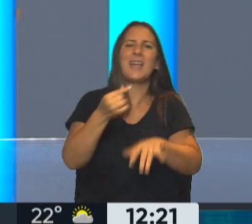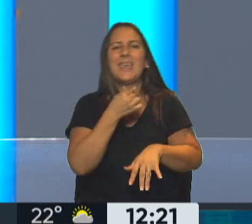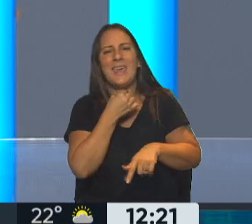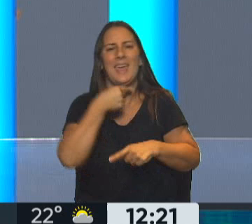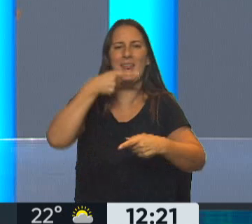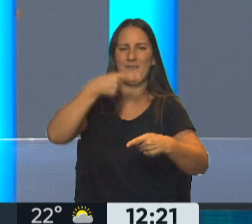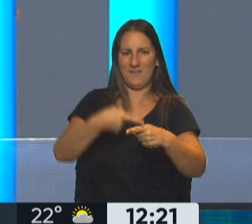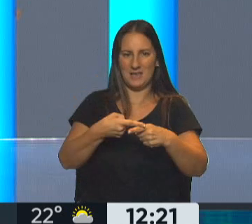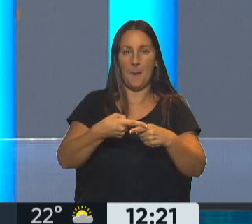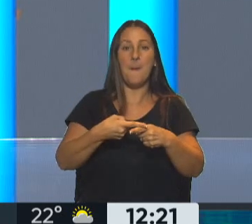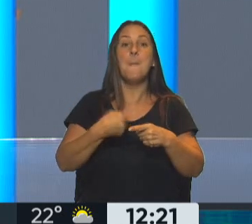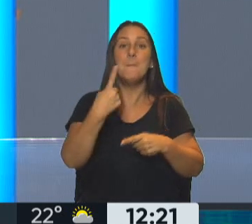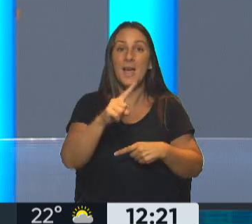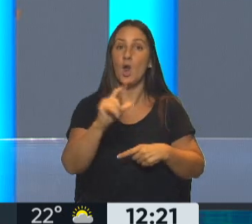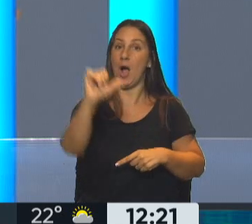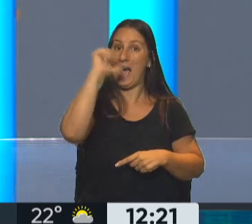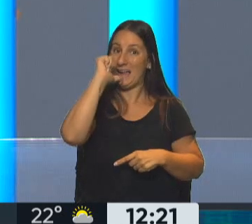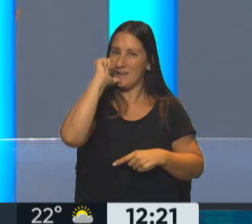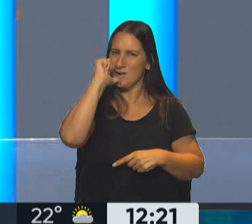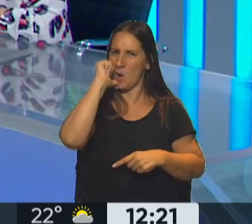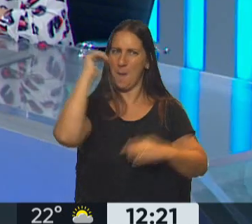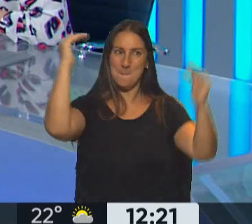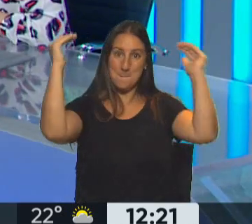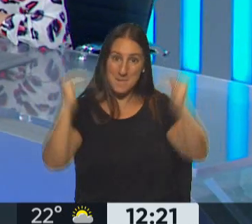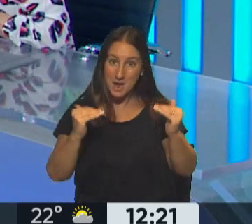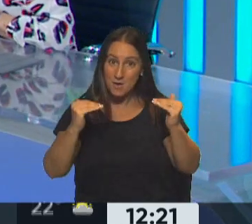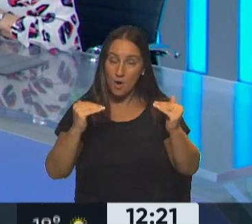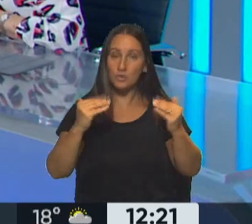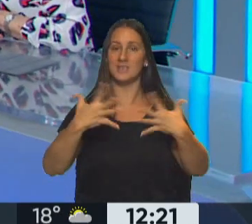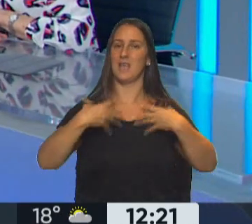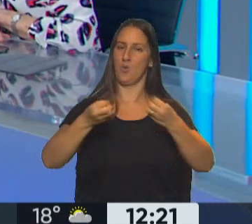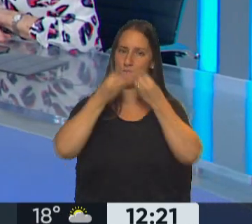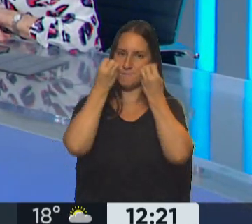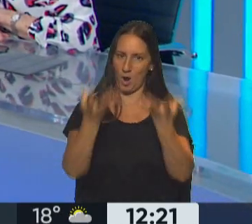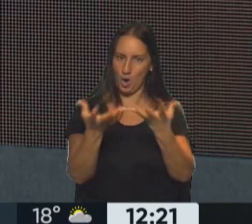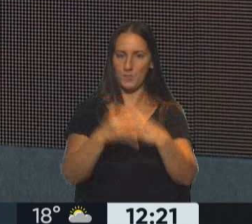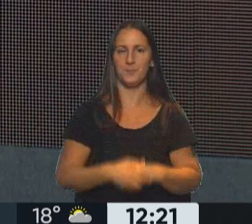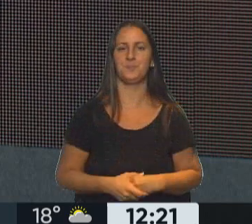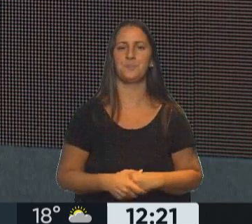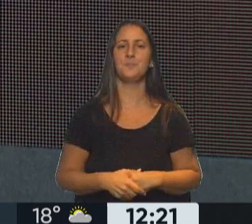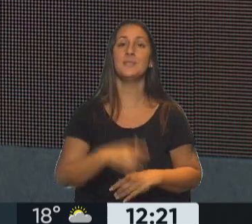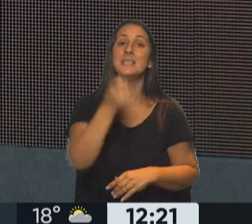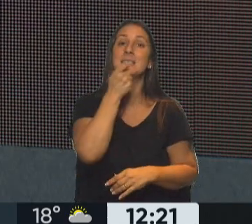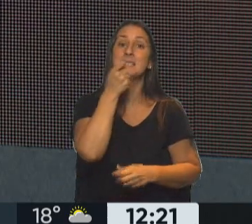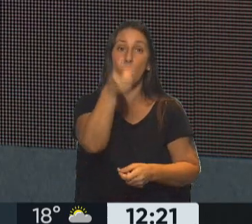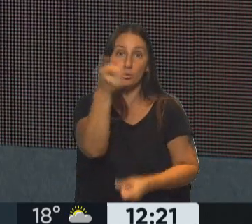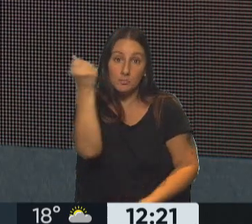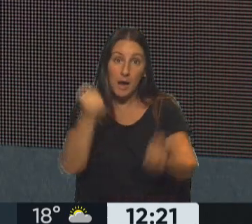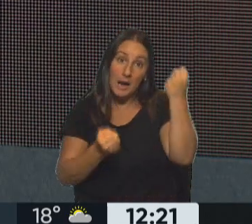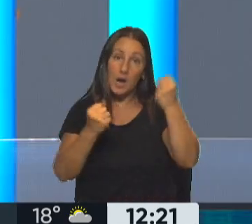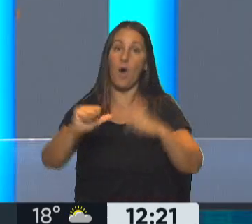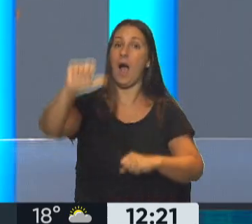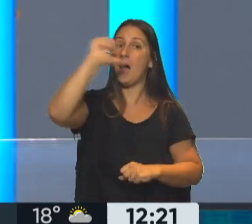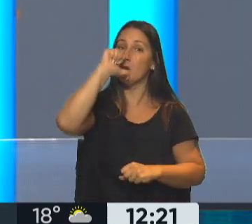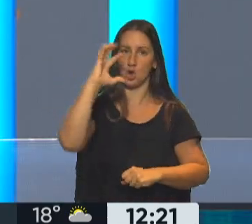celebración, pero cuanto menos alcohol se consuma, mejor para la salud. Y como decimos siempre, Nora, si vas a manejar, cero